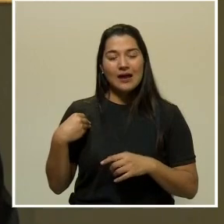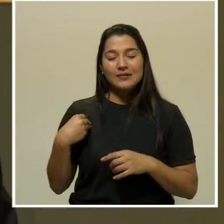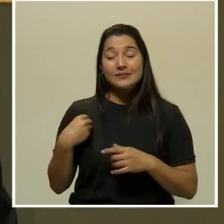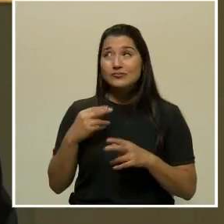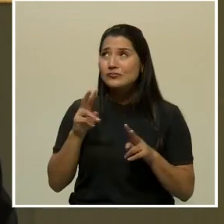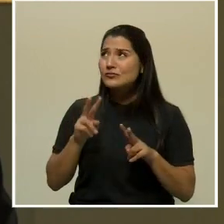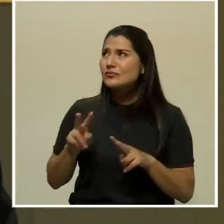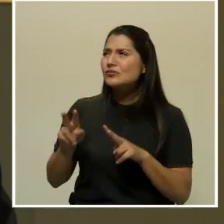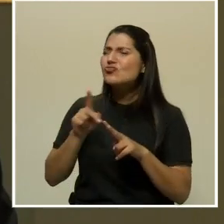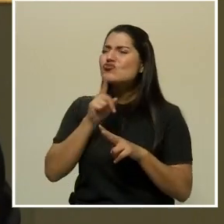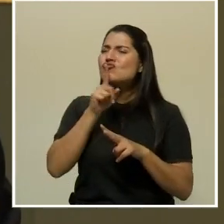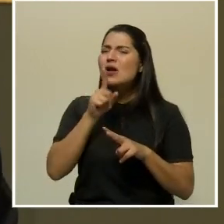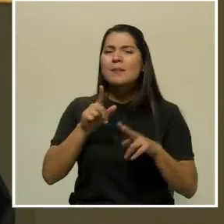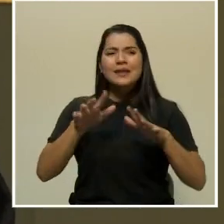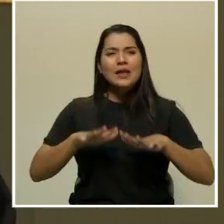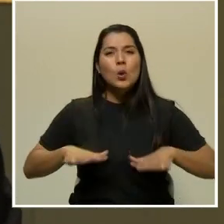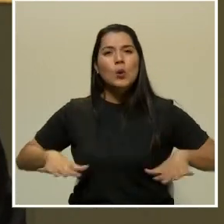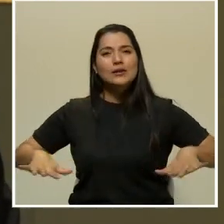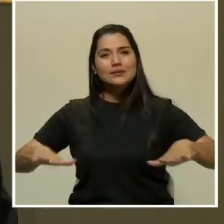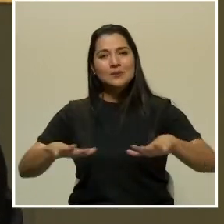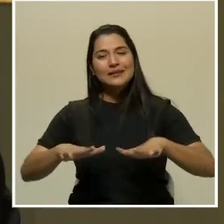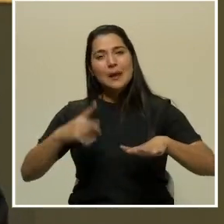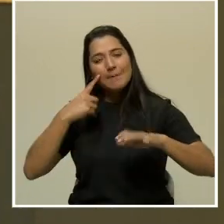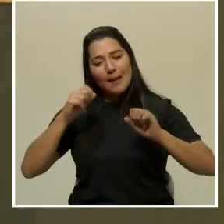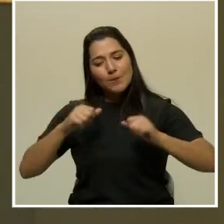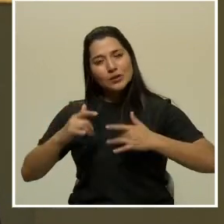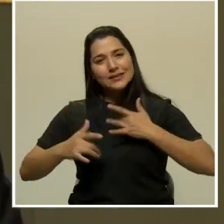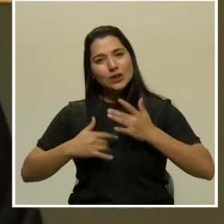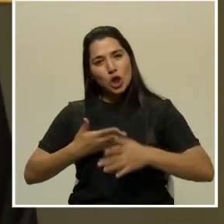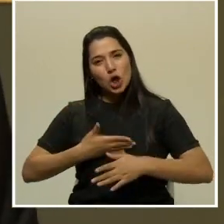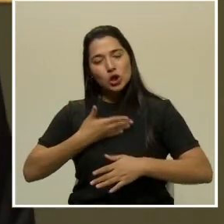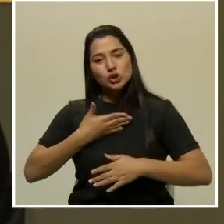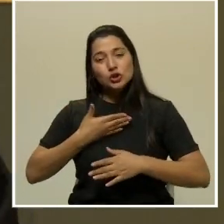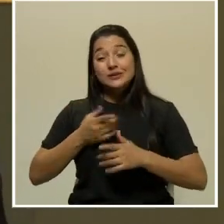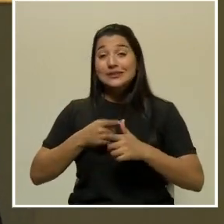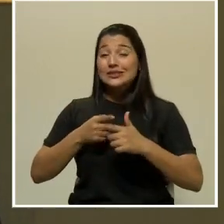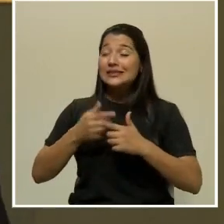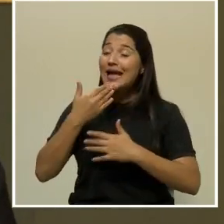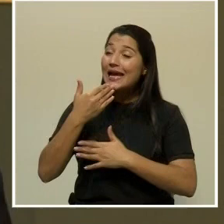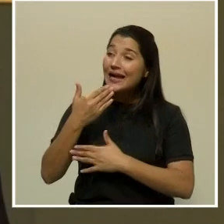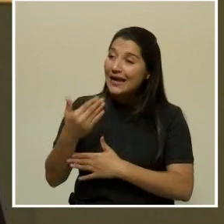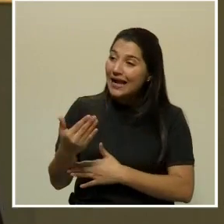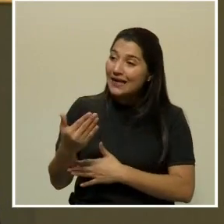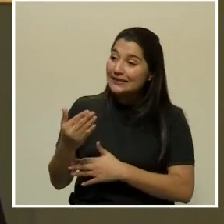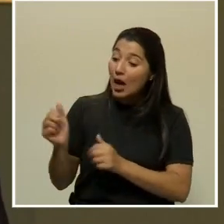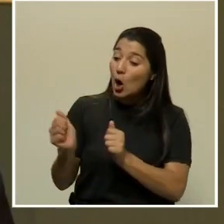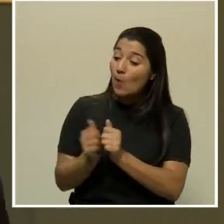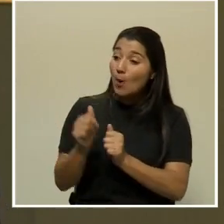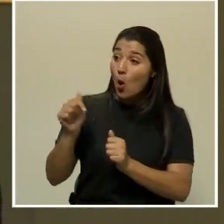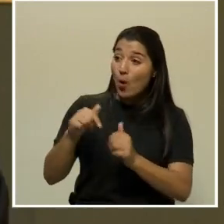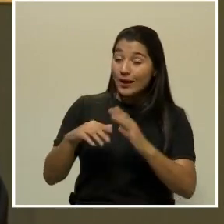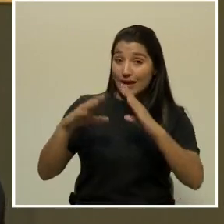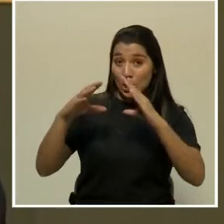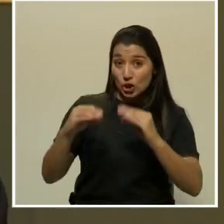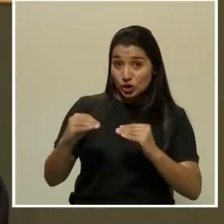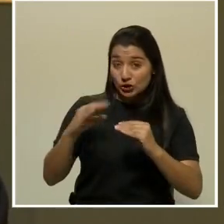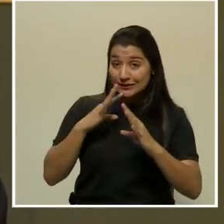realmente un espacio para estar orgulloso. Así que te agradezco que hayas estado esta noche conmigo en conversaciones.